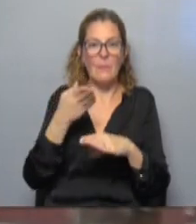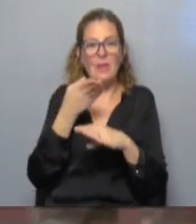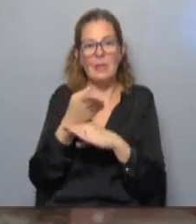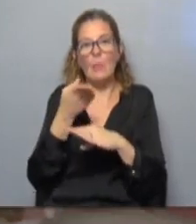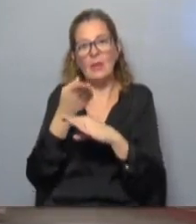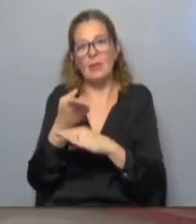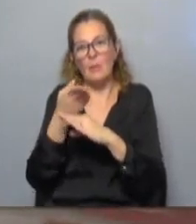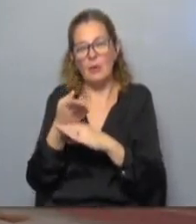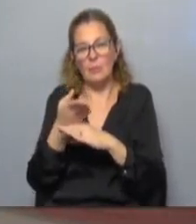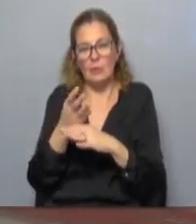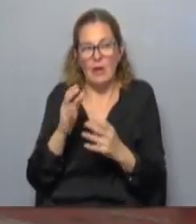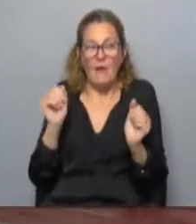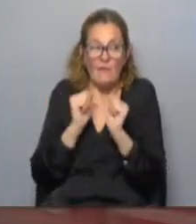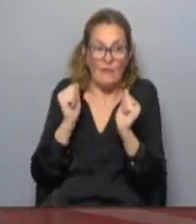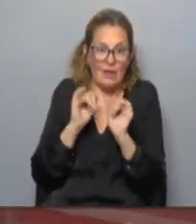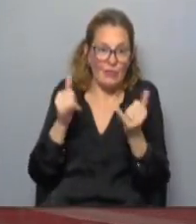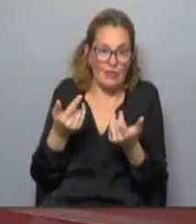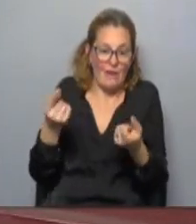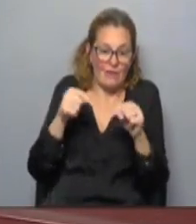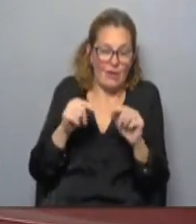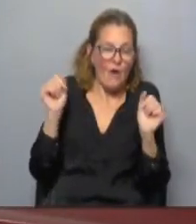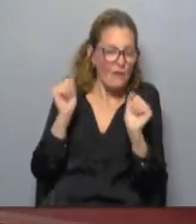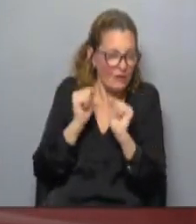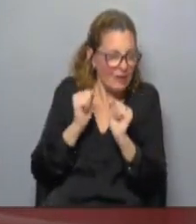es por el tema del clima de que ya se vino el invierno